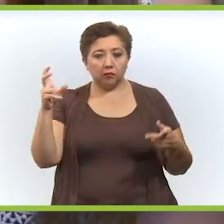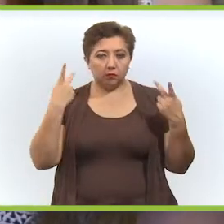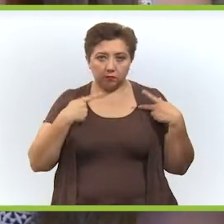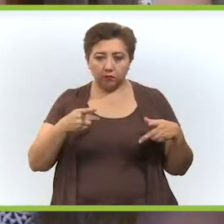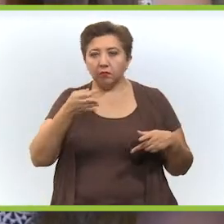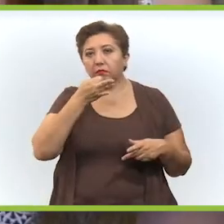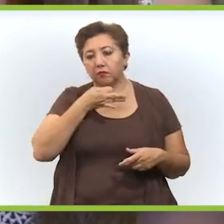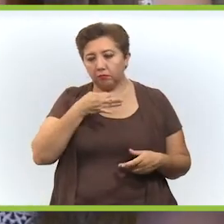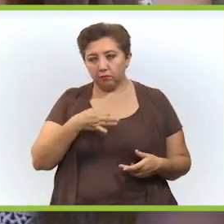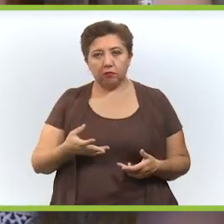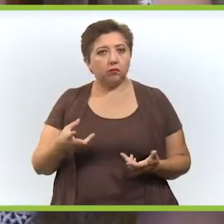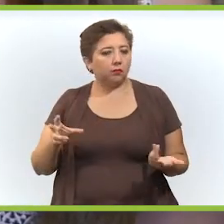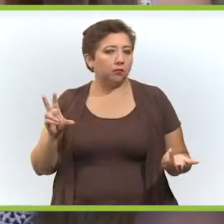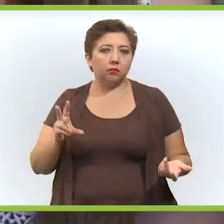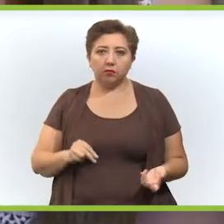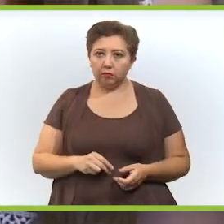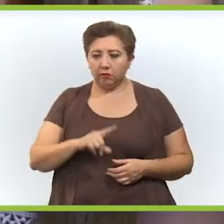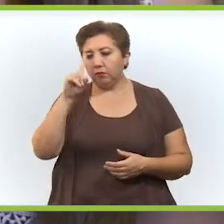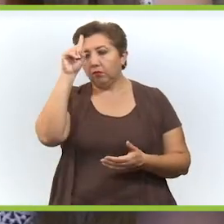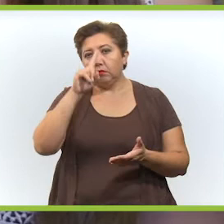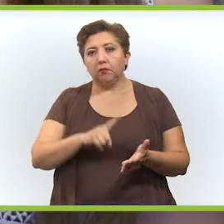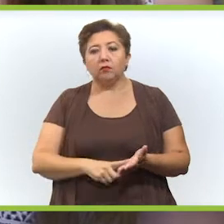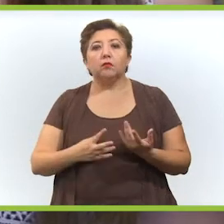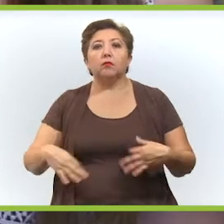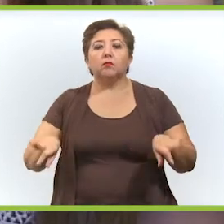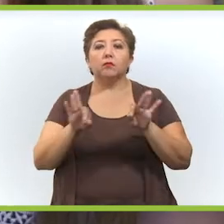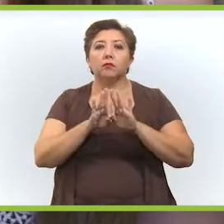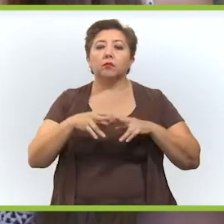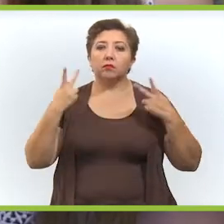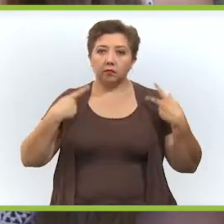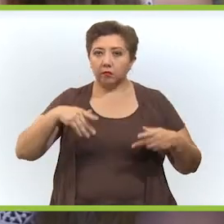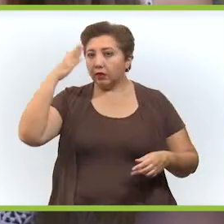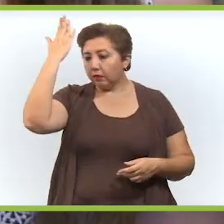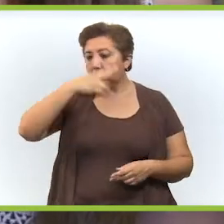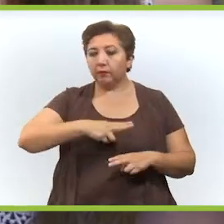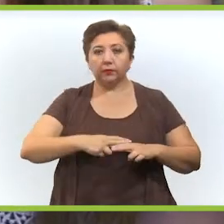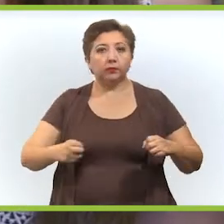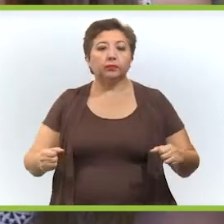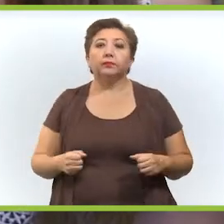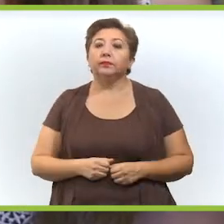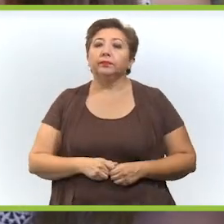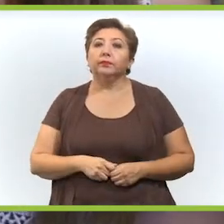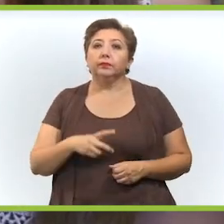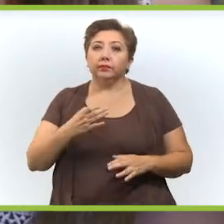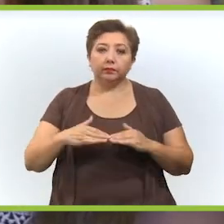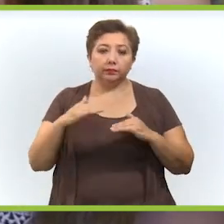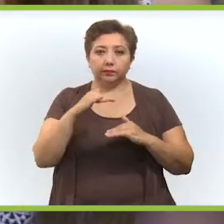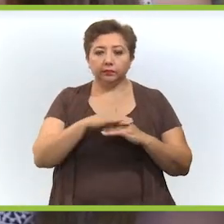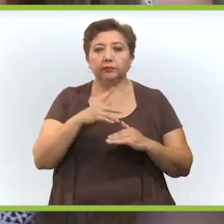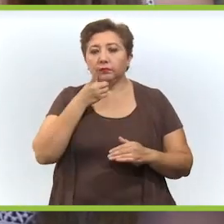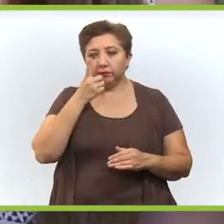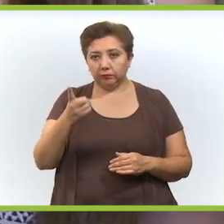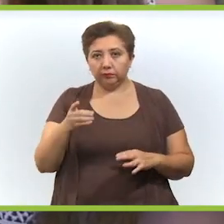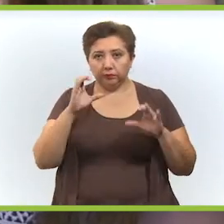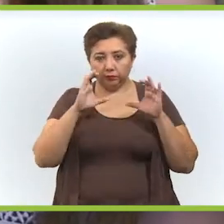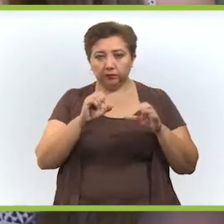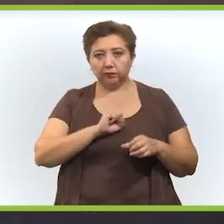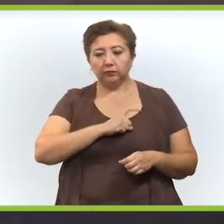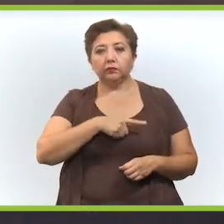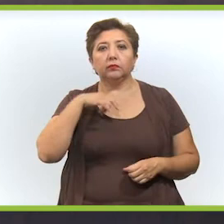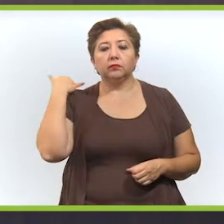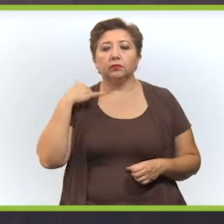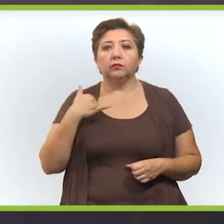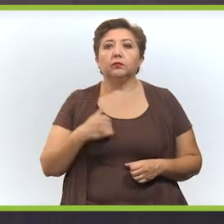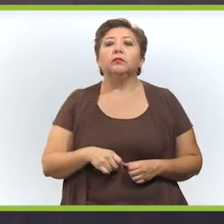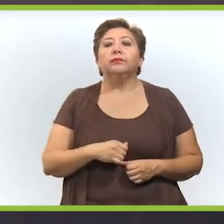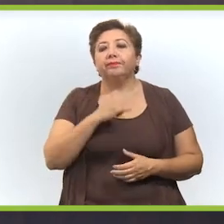gente sepa que ninguna actividad económica está por encima del cuidado de la salud de los yucatecos. Lamentamos el haber tenido que tomar la medida de